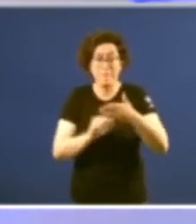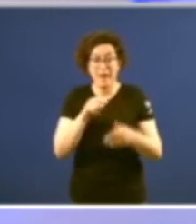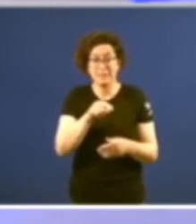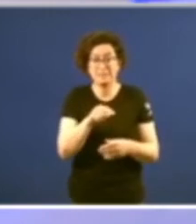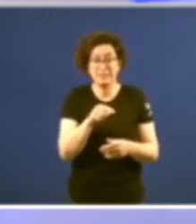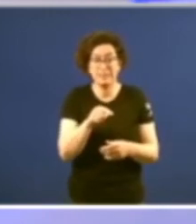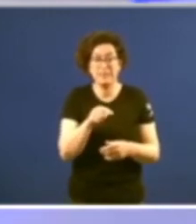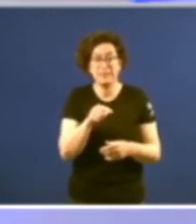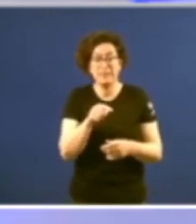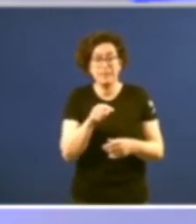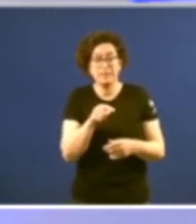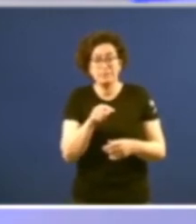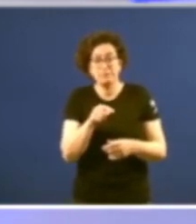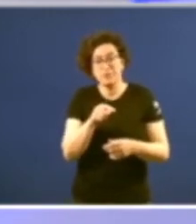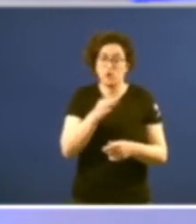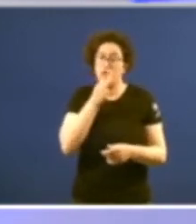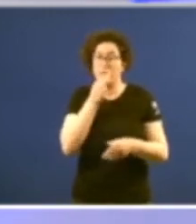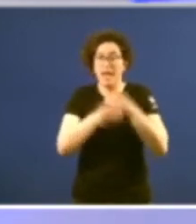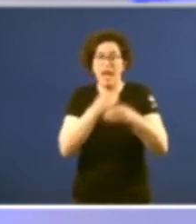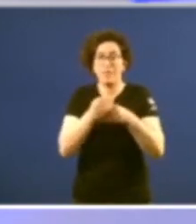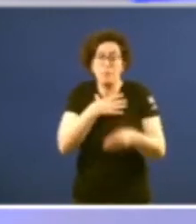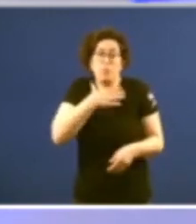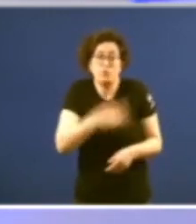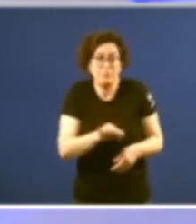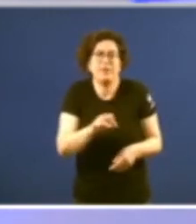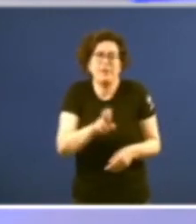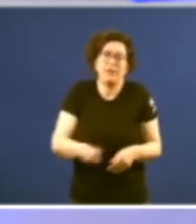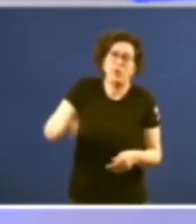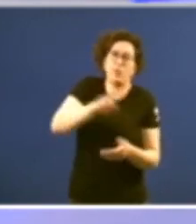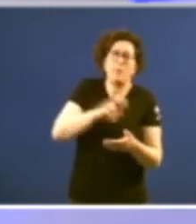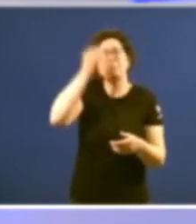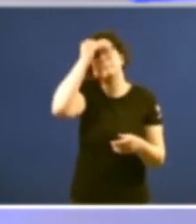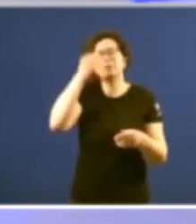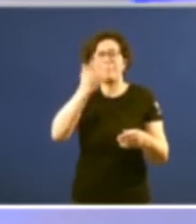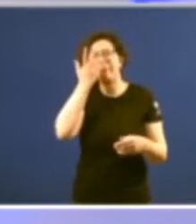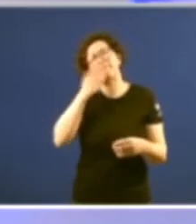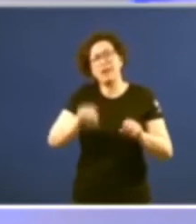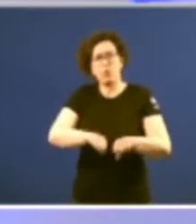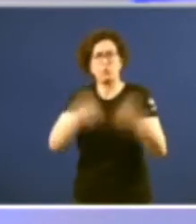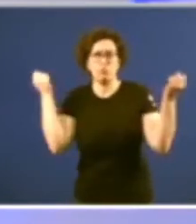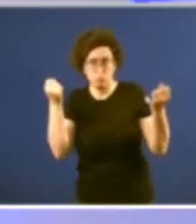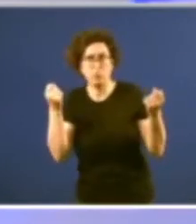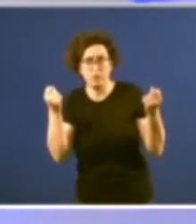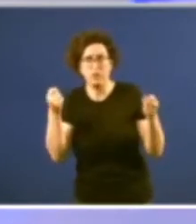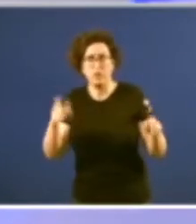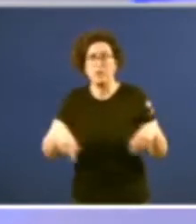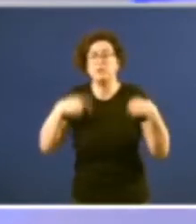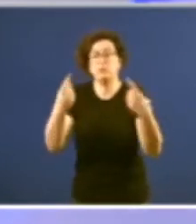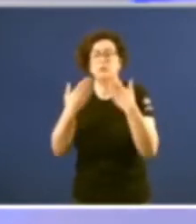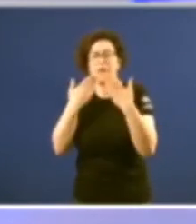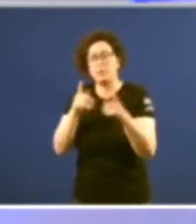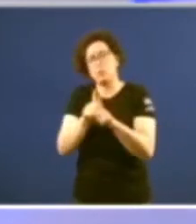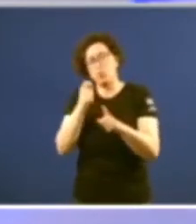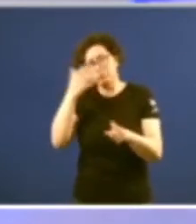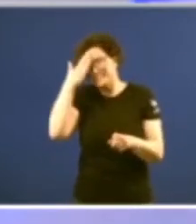de que de facer la reconciliación prefería a ruptura despois evidentemente grazas o sentidiño